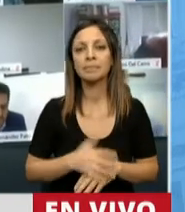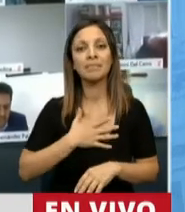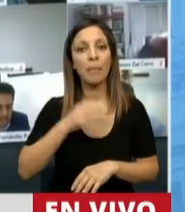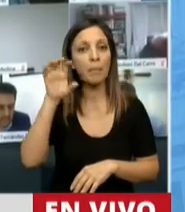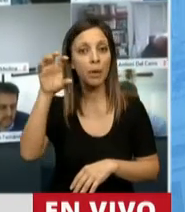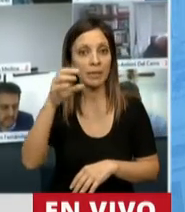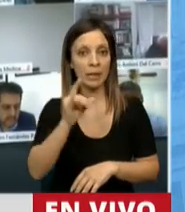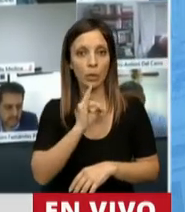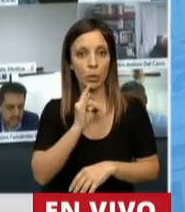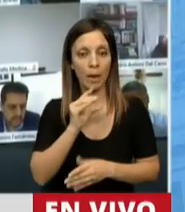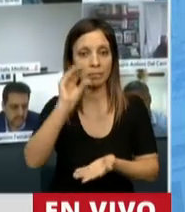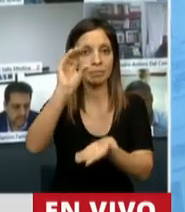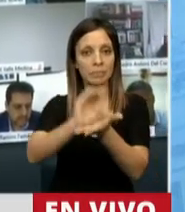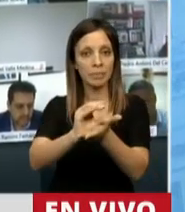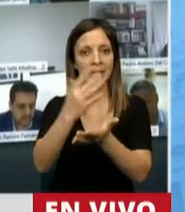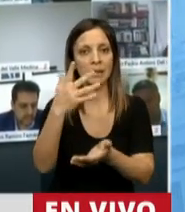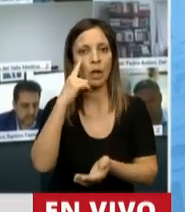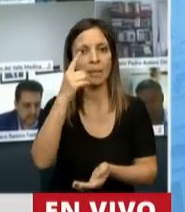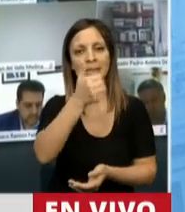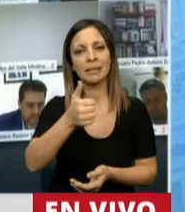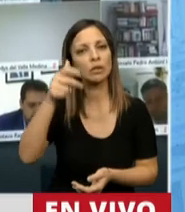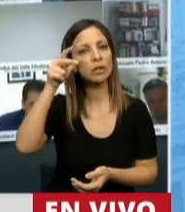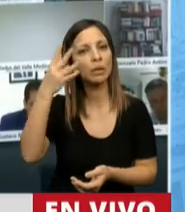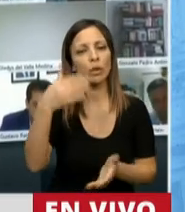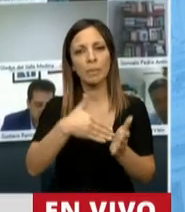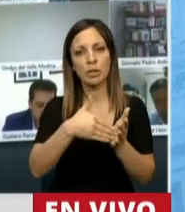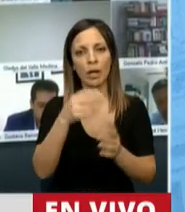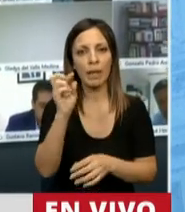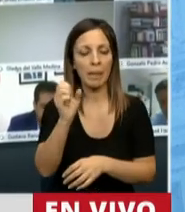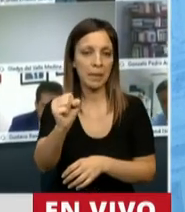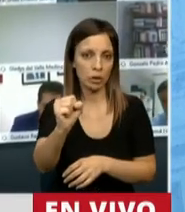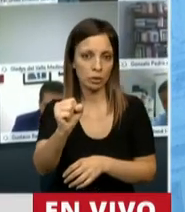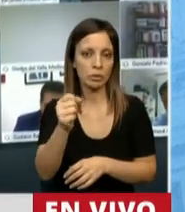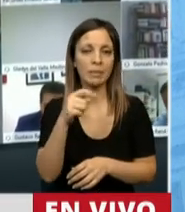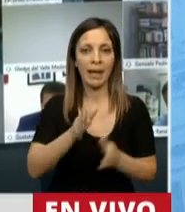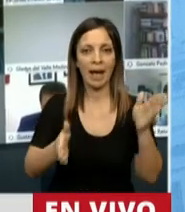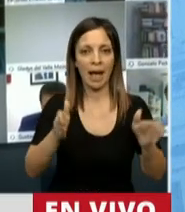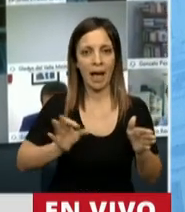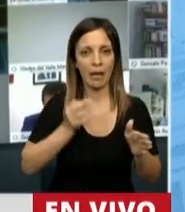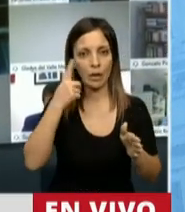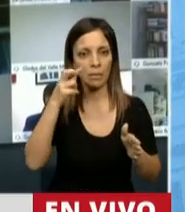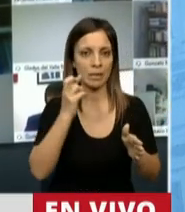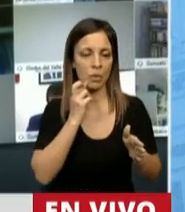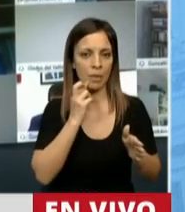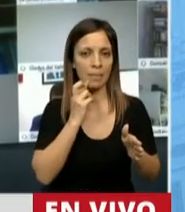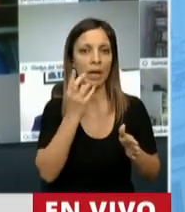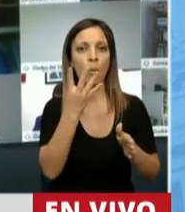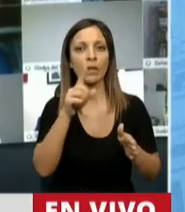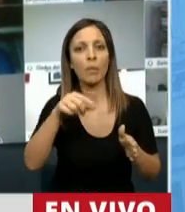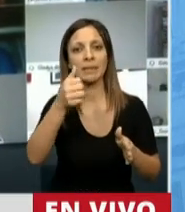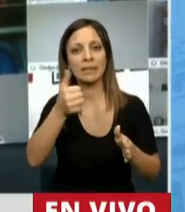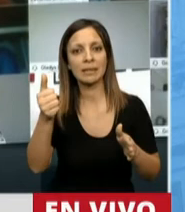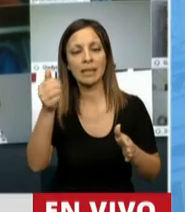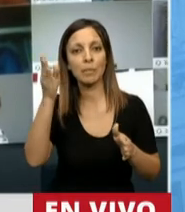Tucumán se le asignaron 5.684 millones de pesos para el año 2019, un 4,66%